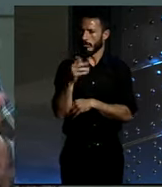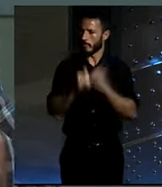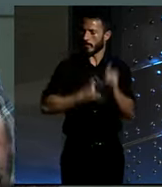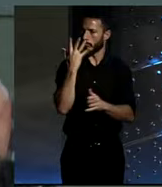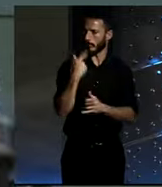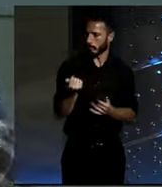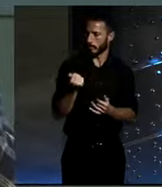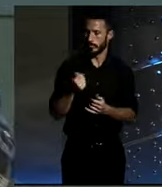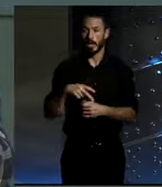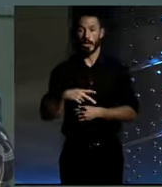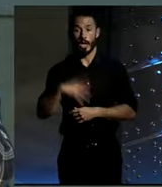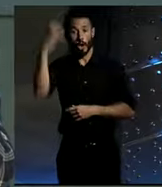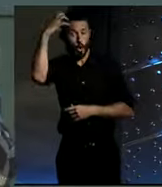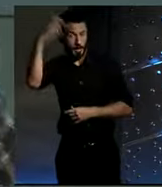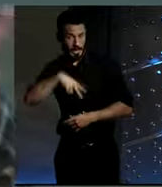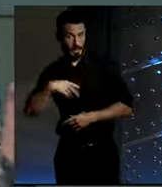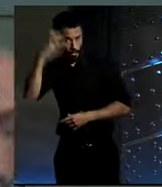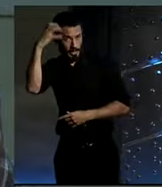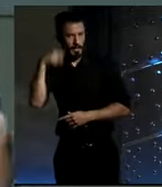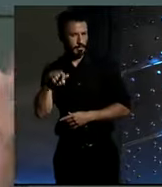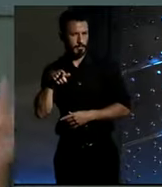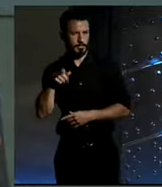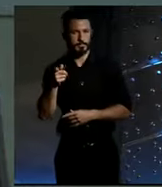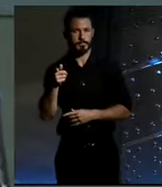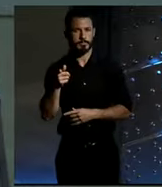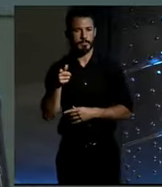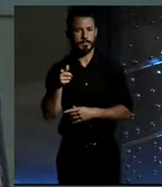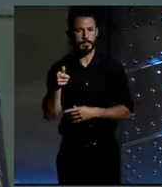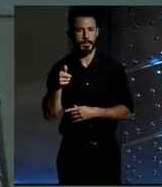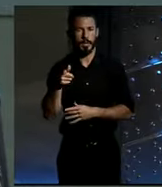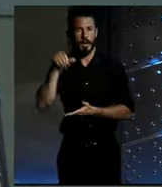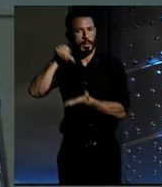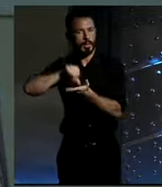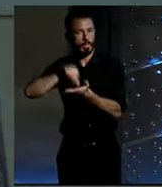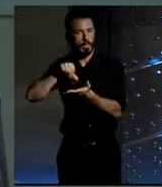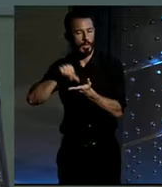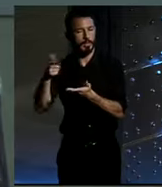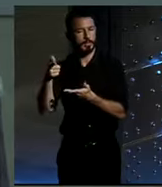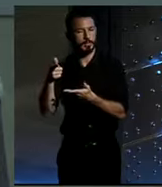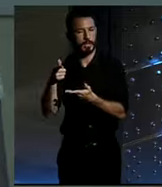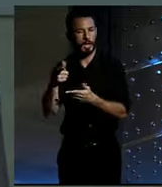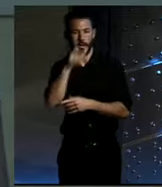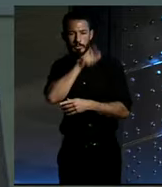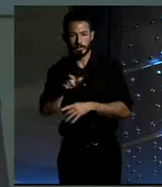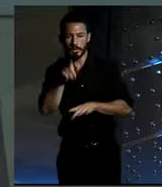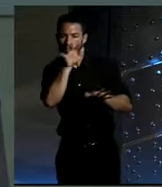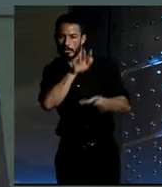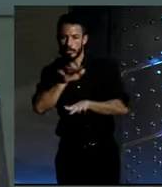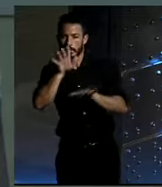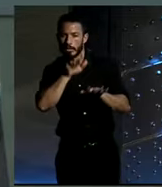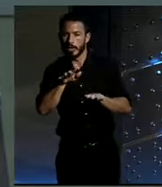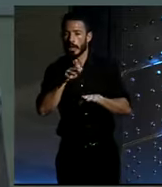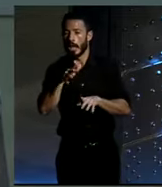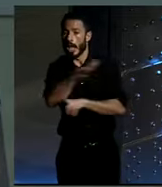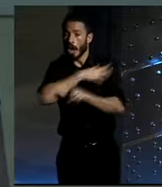había esta iniciativa de coperineizar otras ciudades y se está intentando convencer a la gente, no por conciencia ecológica,